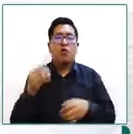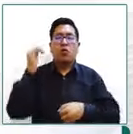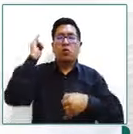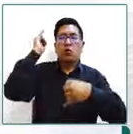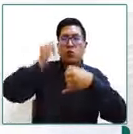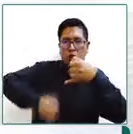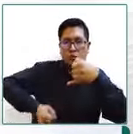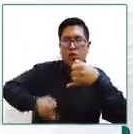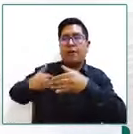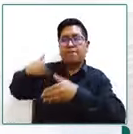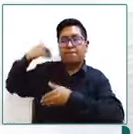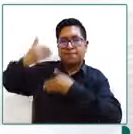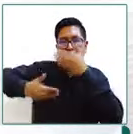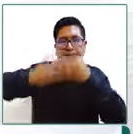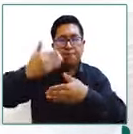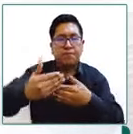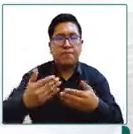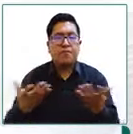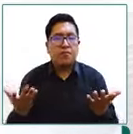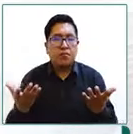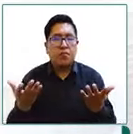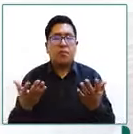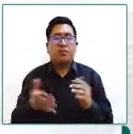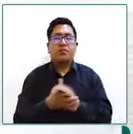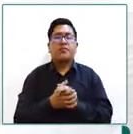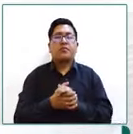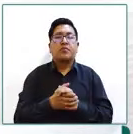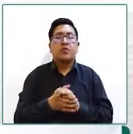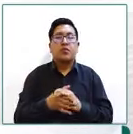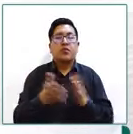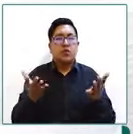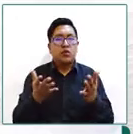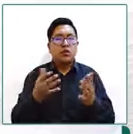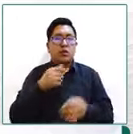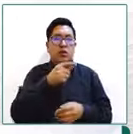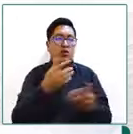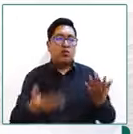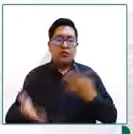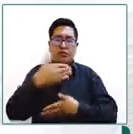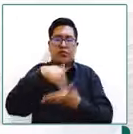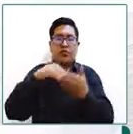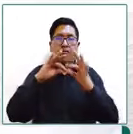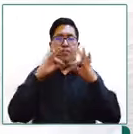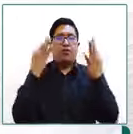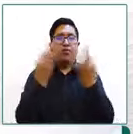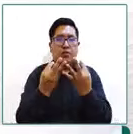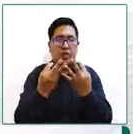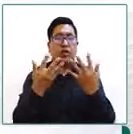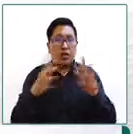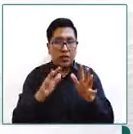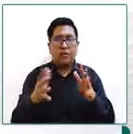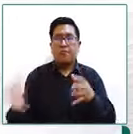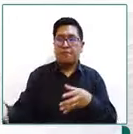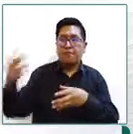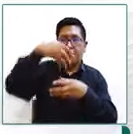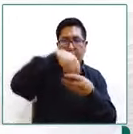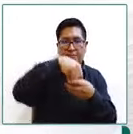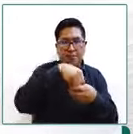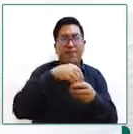paso a través de eso de la reintegración la revinculación